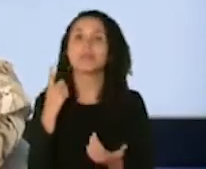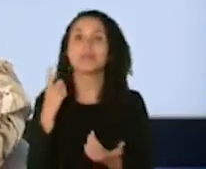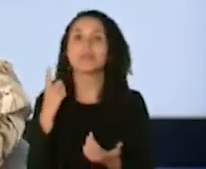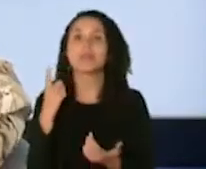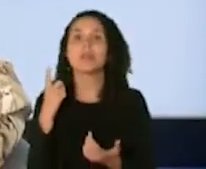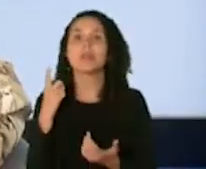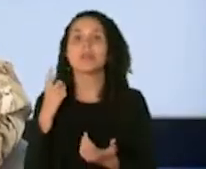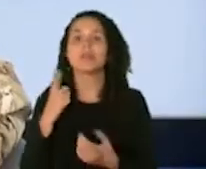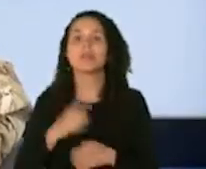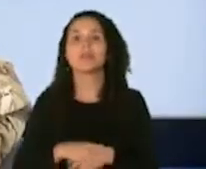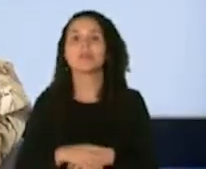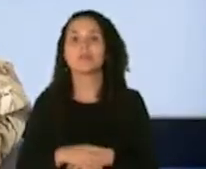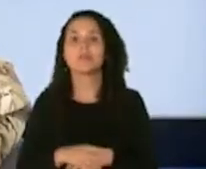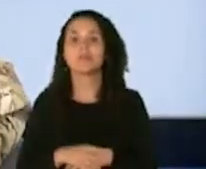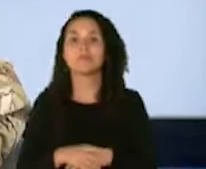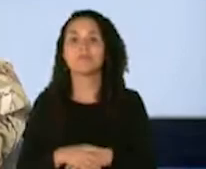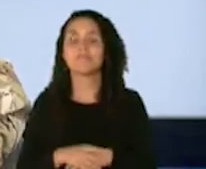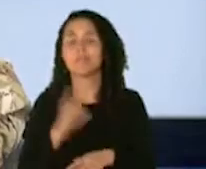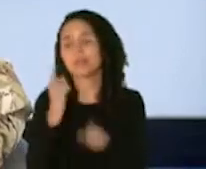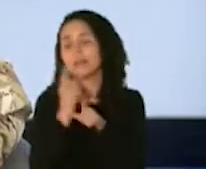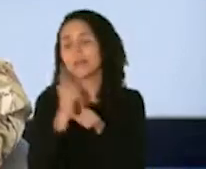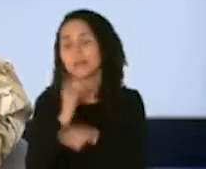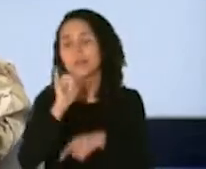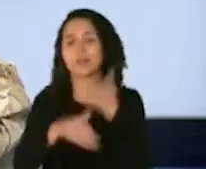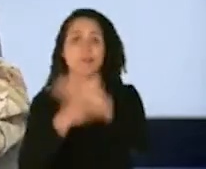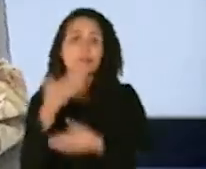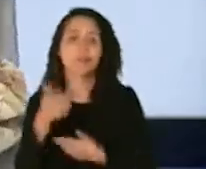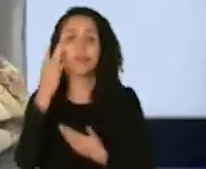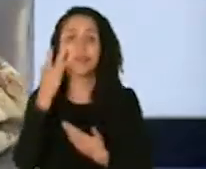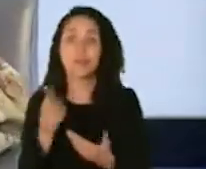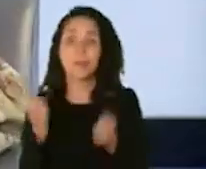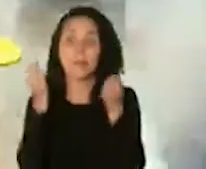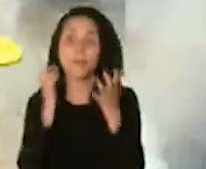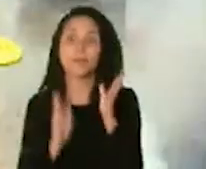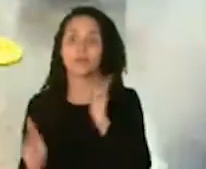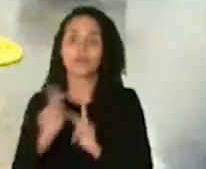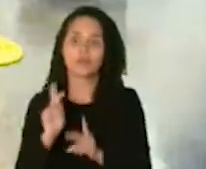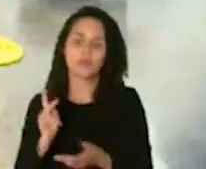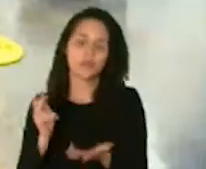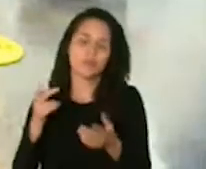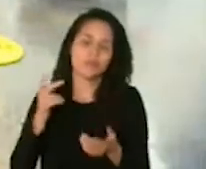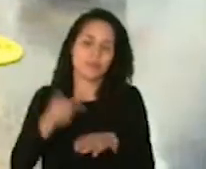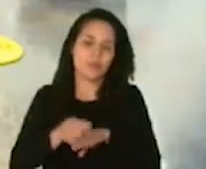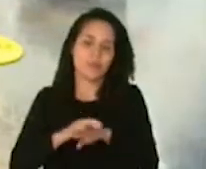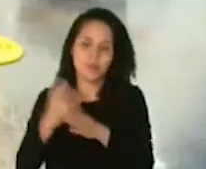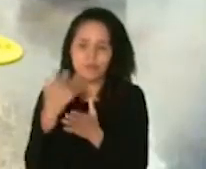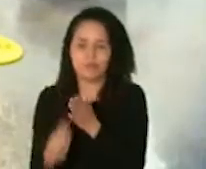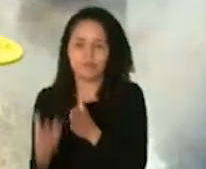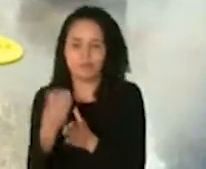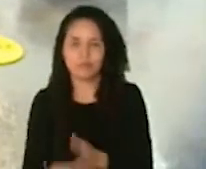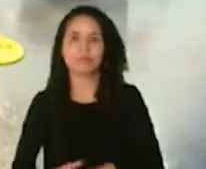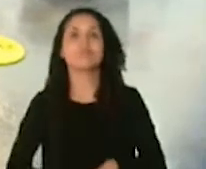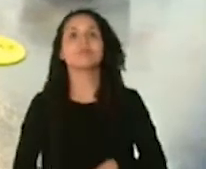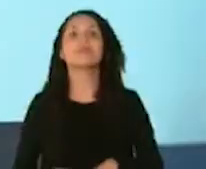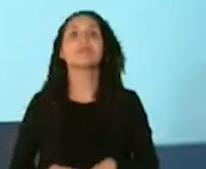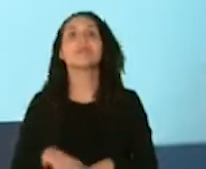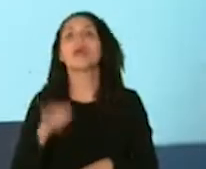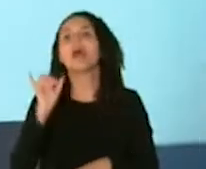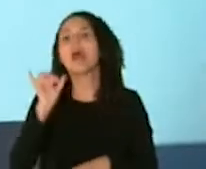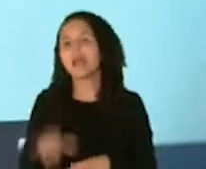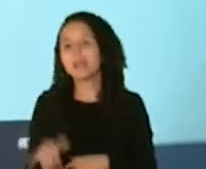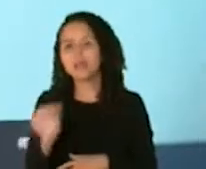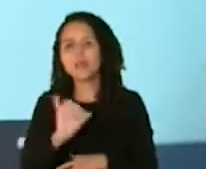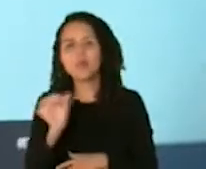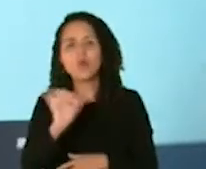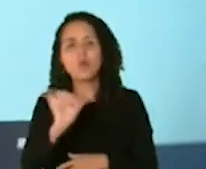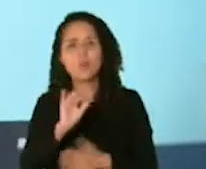vertiendo todas estas vidas en Puerto Rico. General, también quería preguntarle más específicamente sobre la logística. Esto es prácticamente un